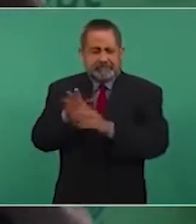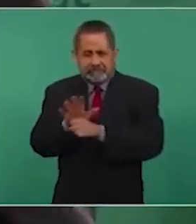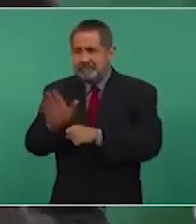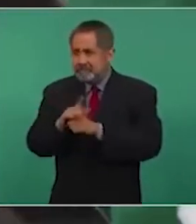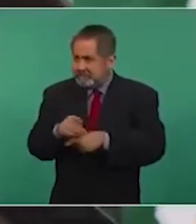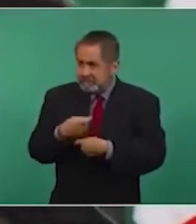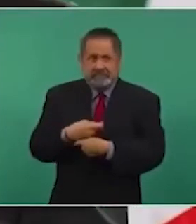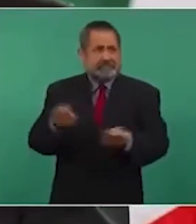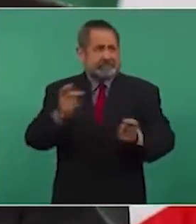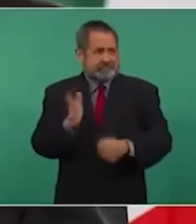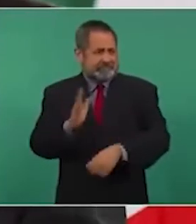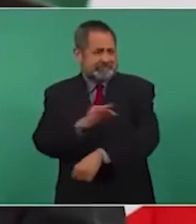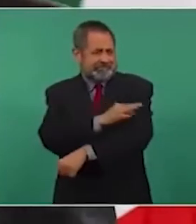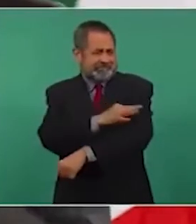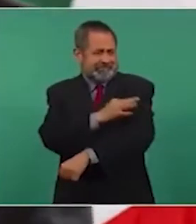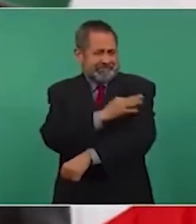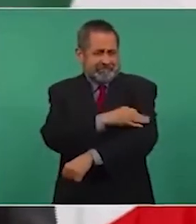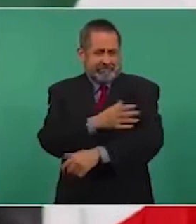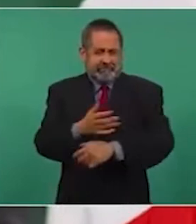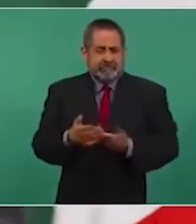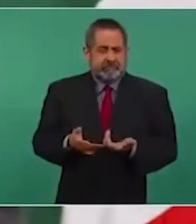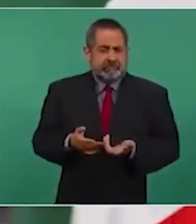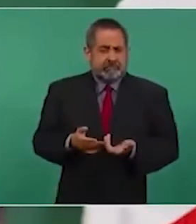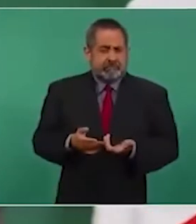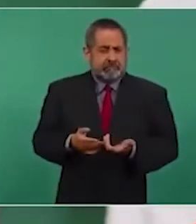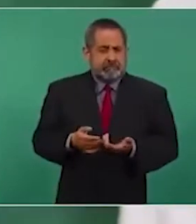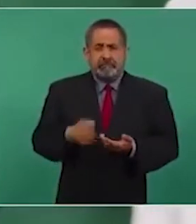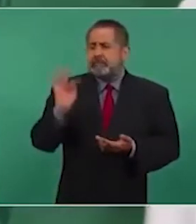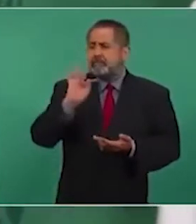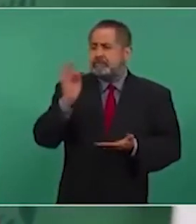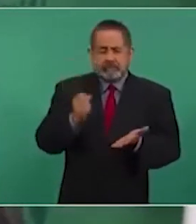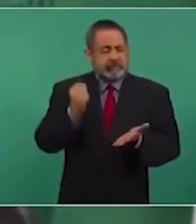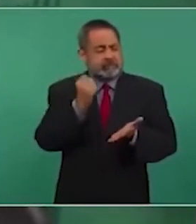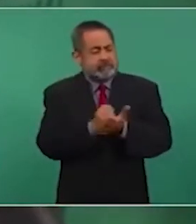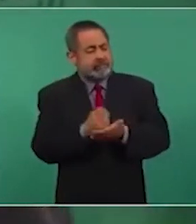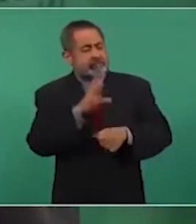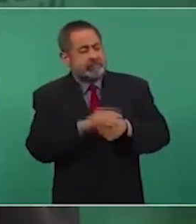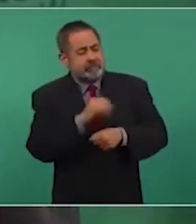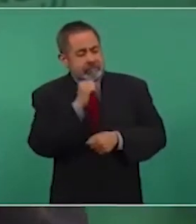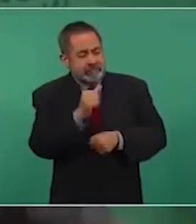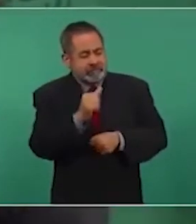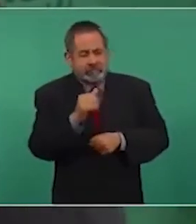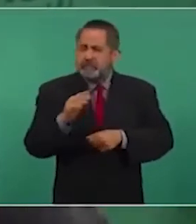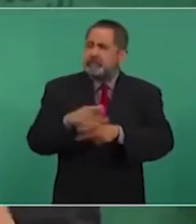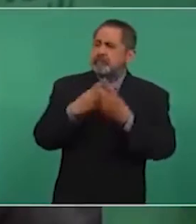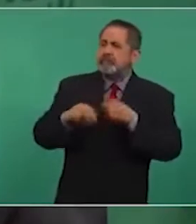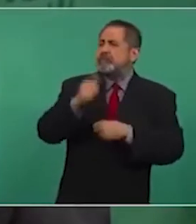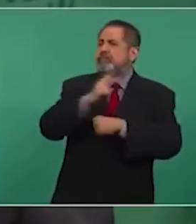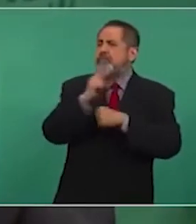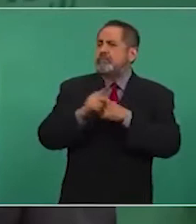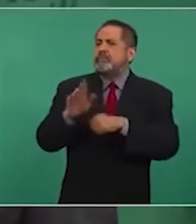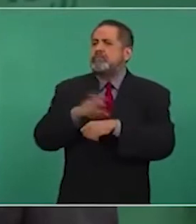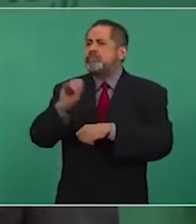Si no, ¿por qué la aplica México o cualquier otro país?